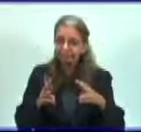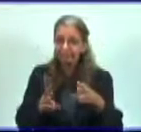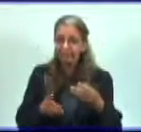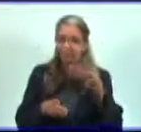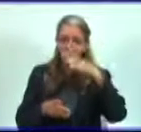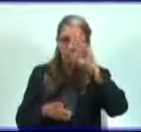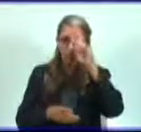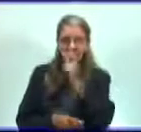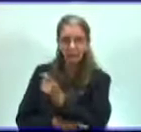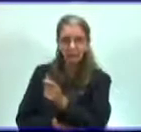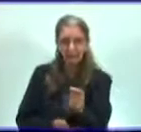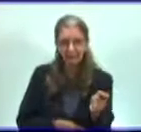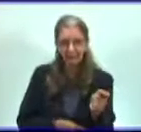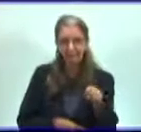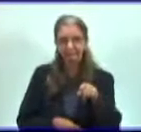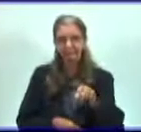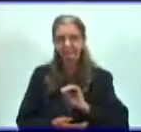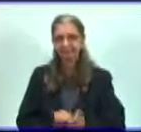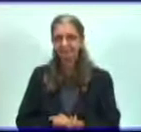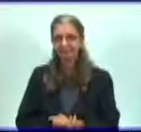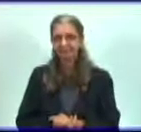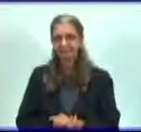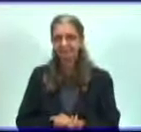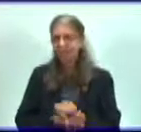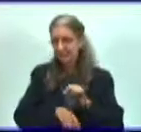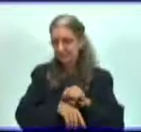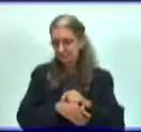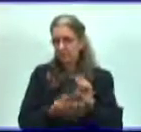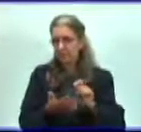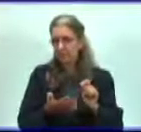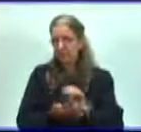portal Cuba Educa. Uno segundo.